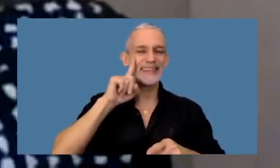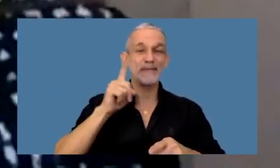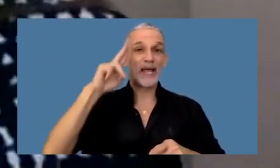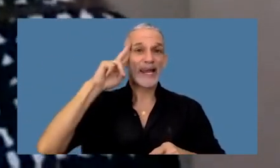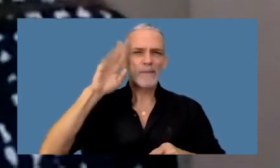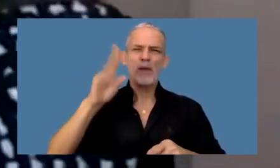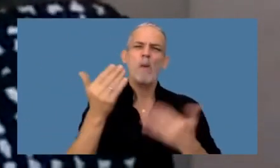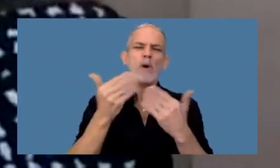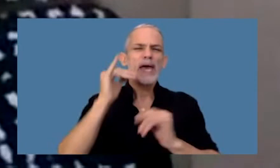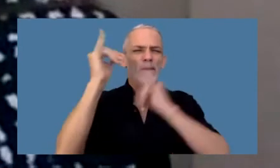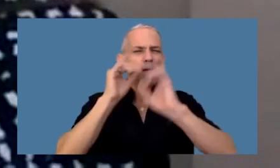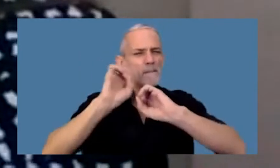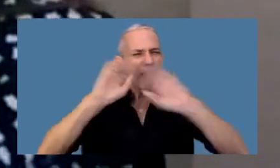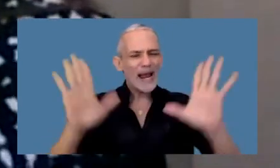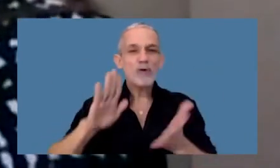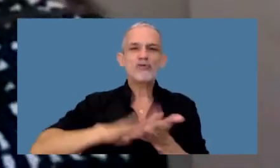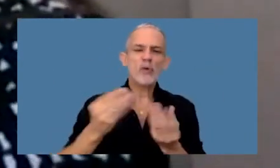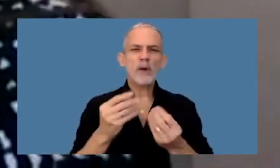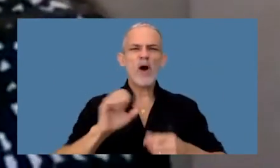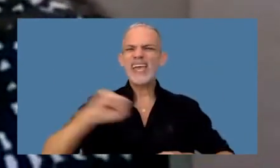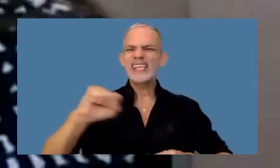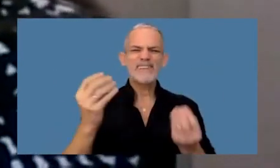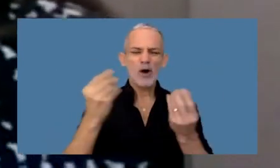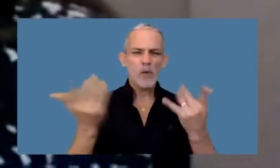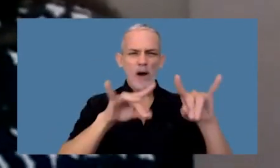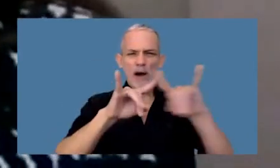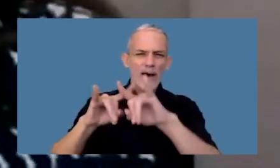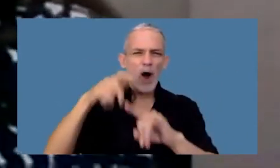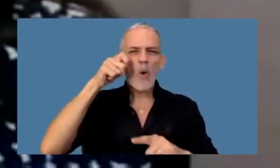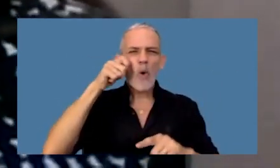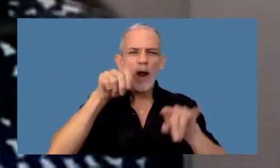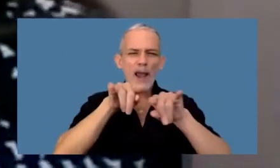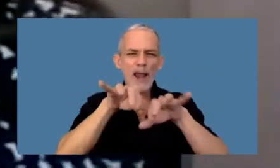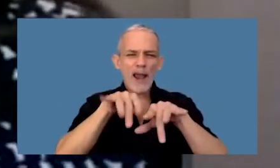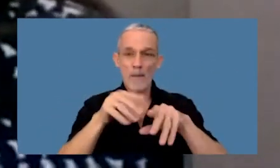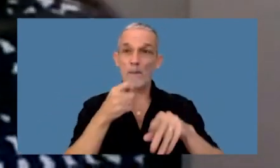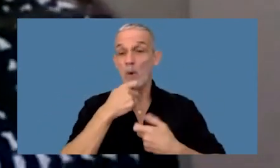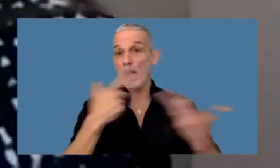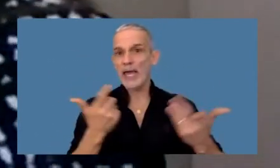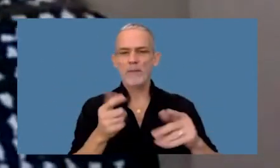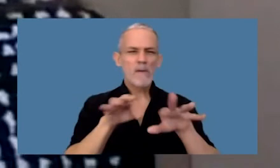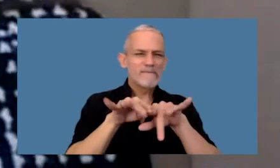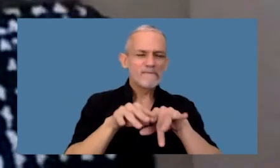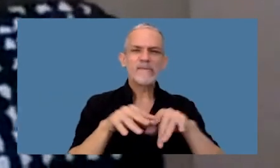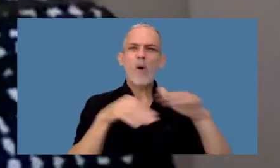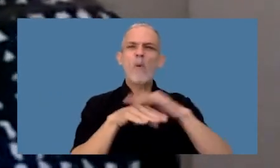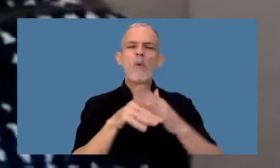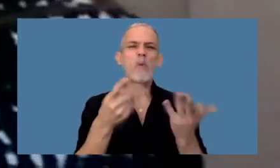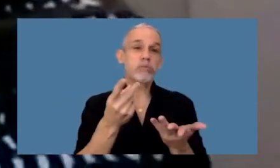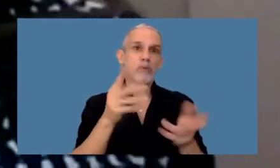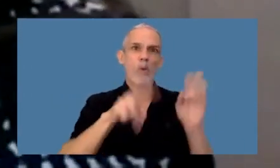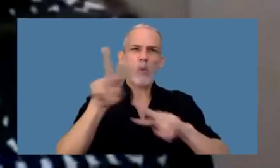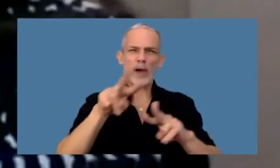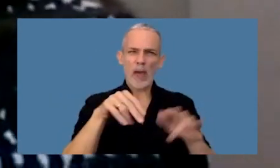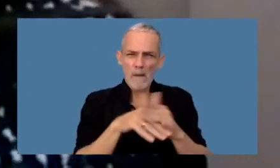podrías ampliar sobre la estafa a través del navegador de Google por ejemplo la búsqueda de una entidad bancaria